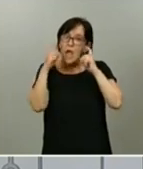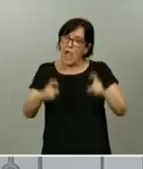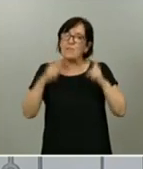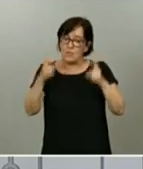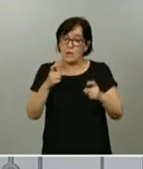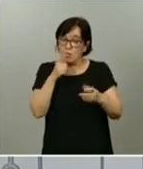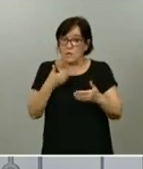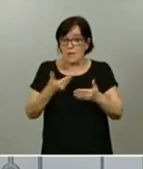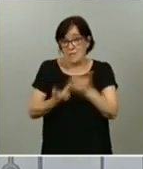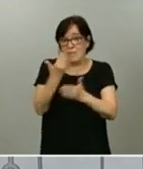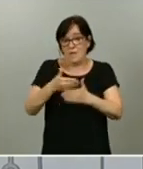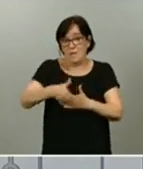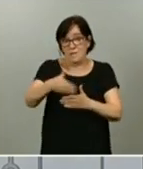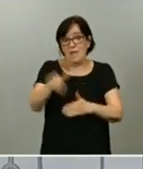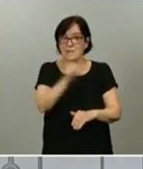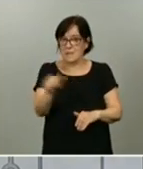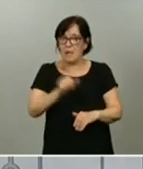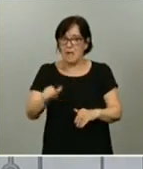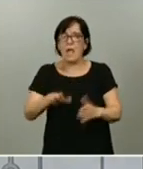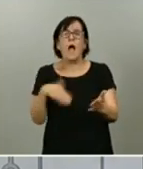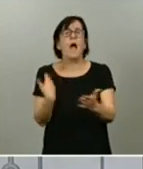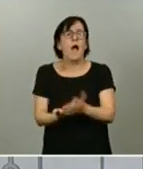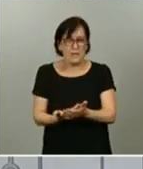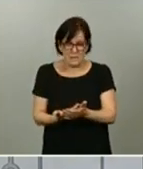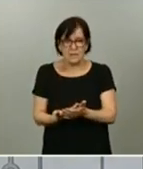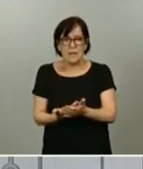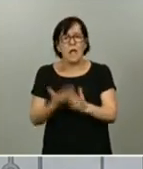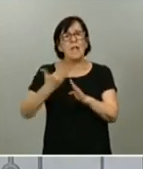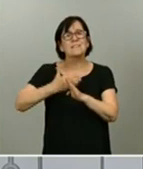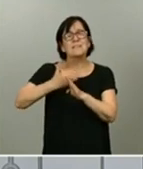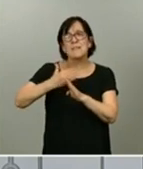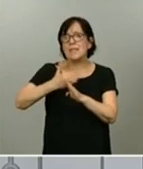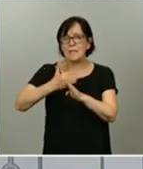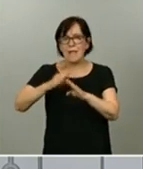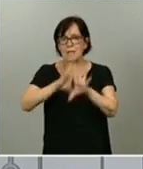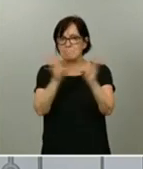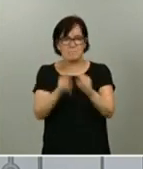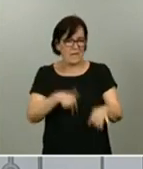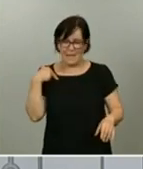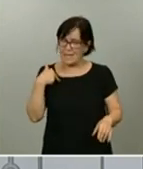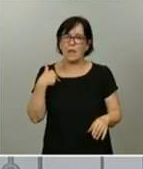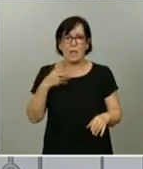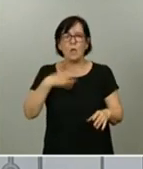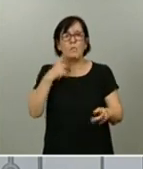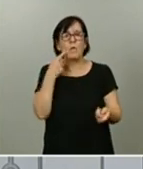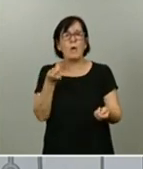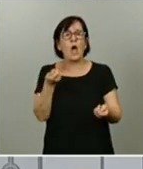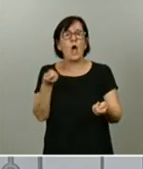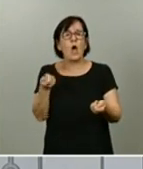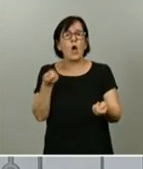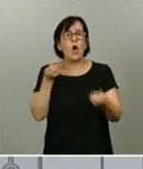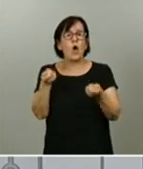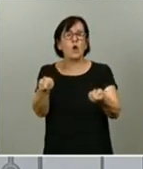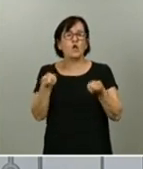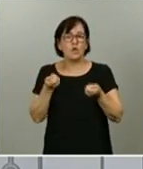próximos días, semanas, hasta que a nivel global consigamos un control real de la pandemia.